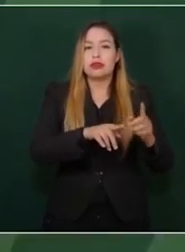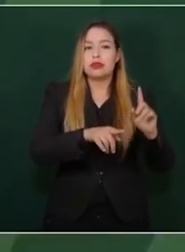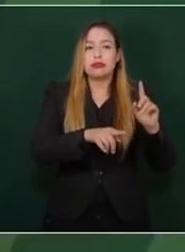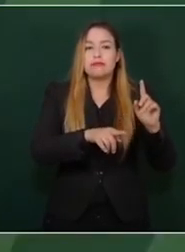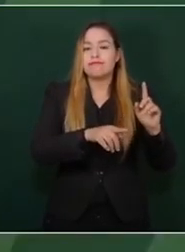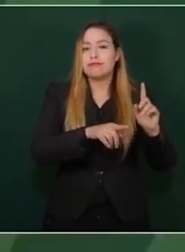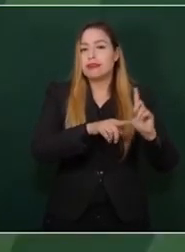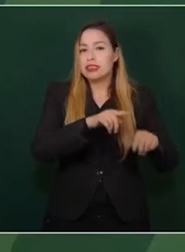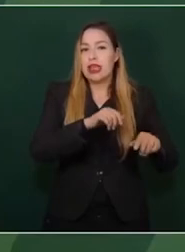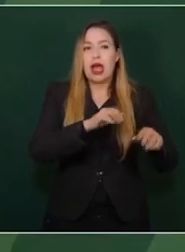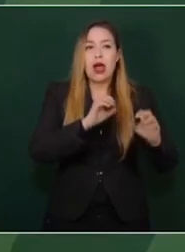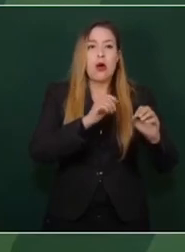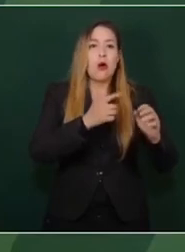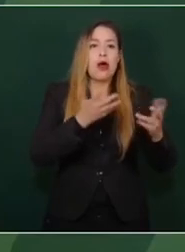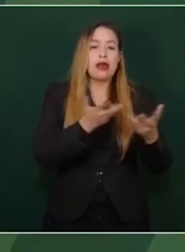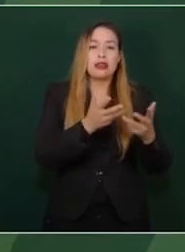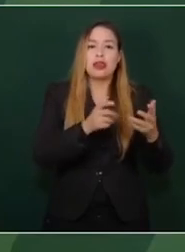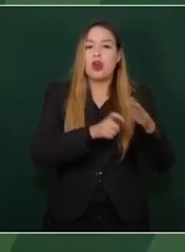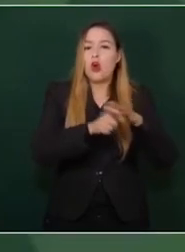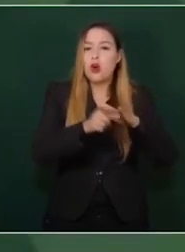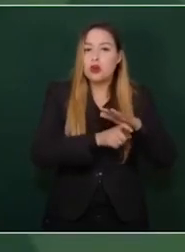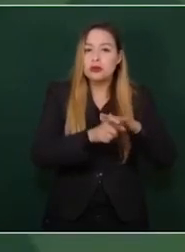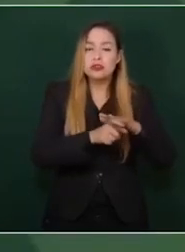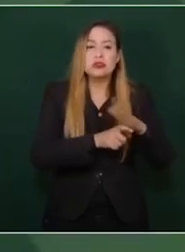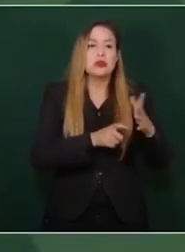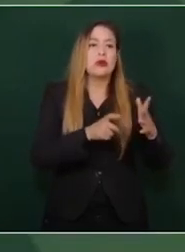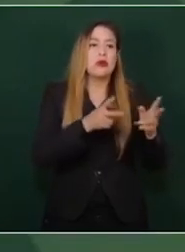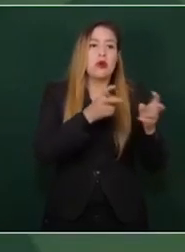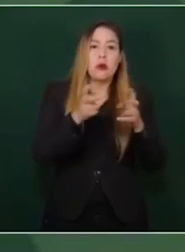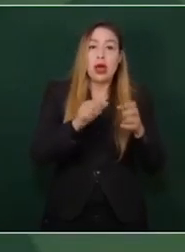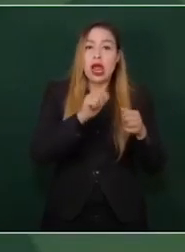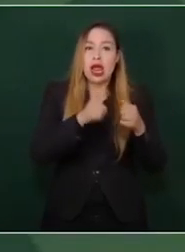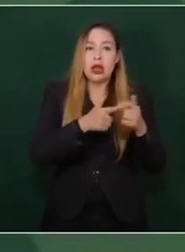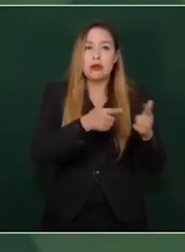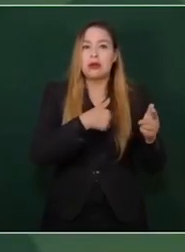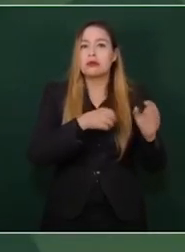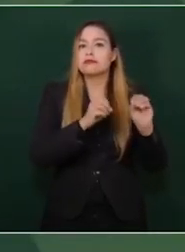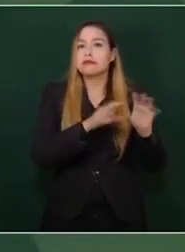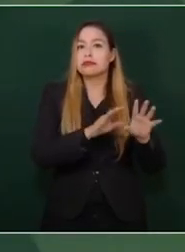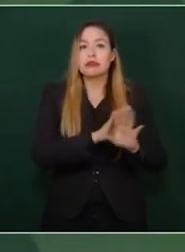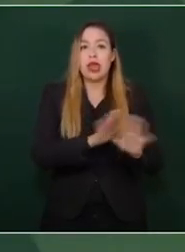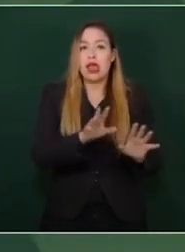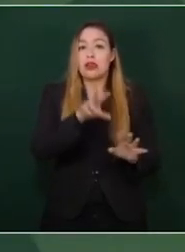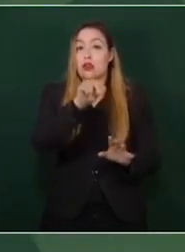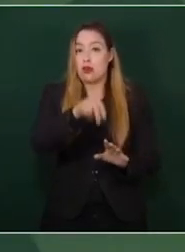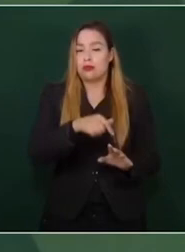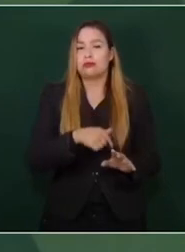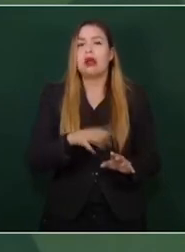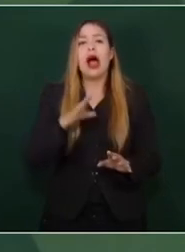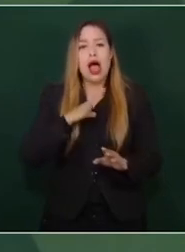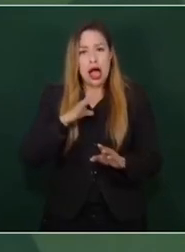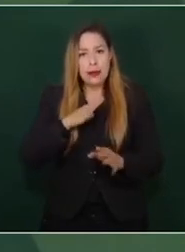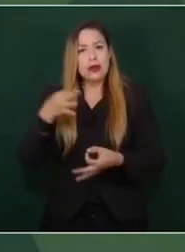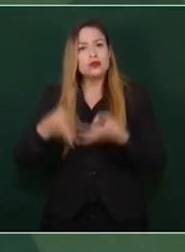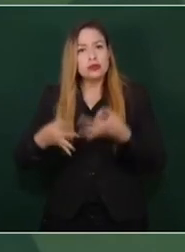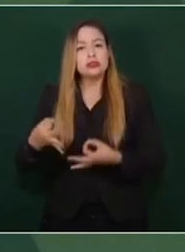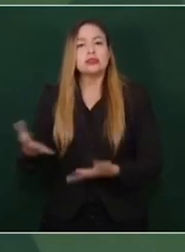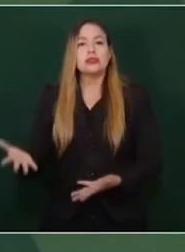cero corrupción, cero impunidad, sea quien sea.